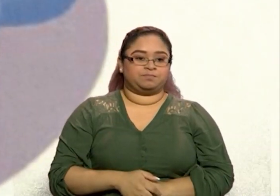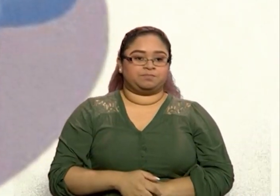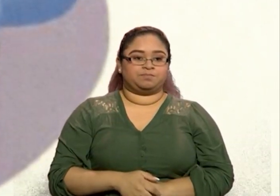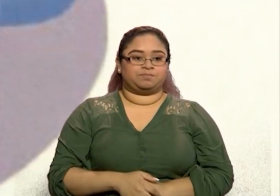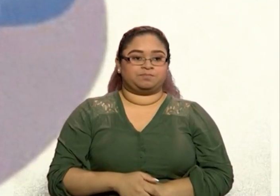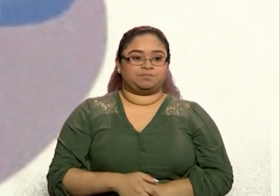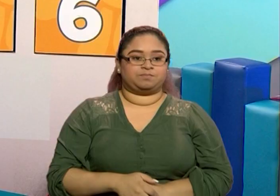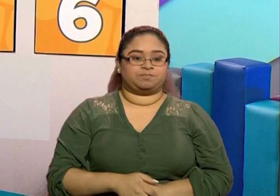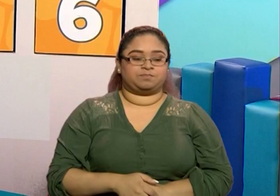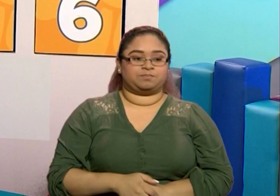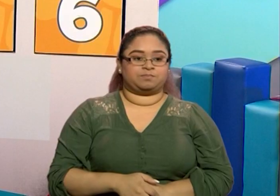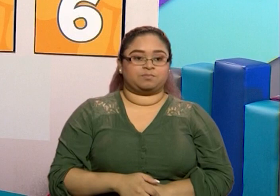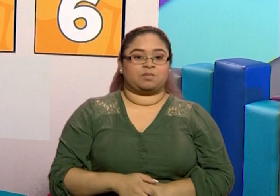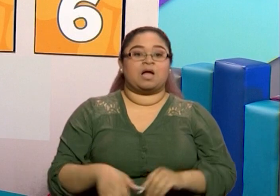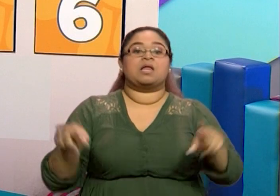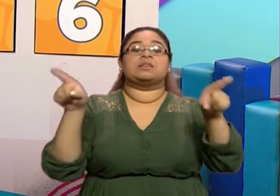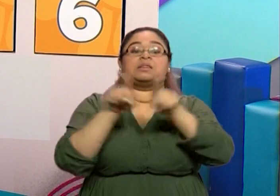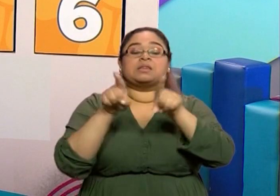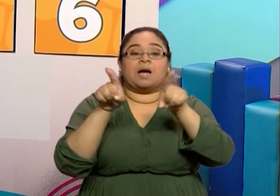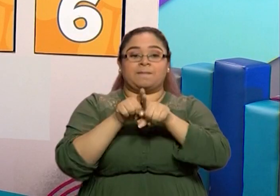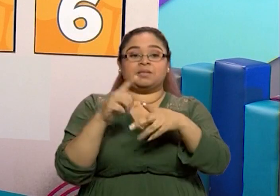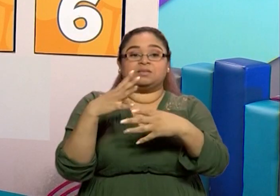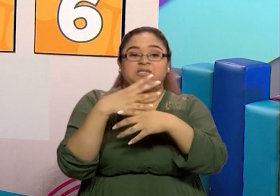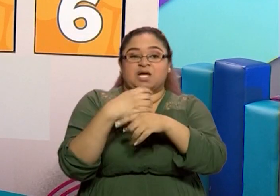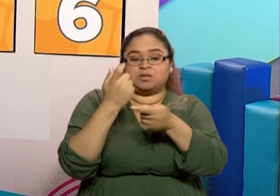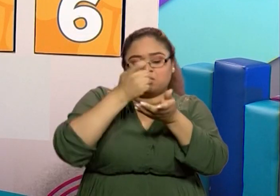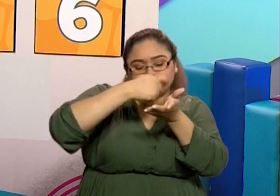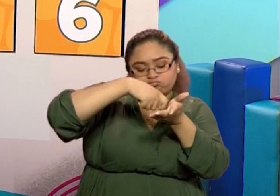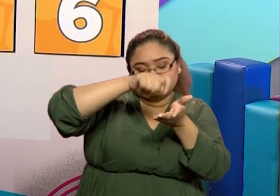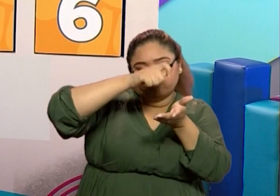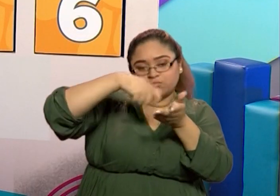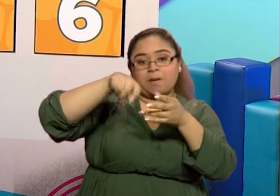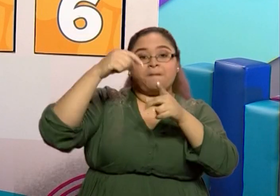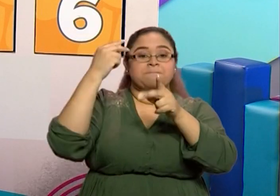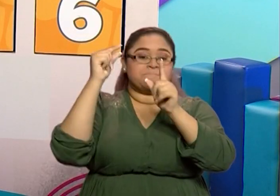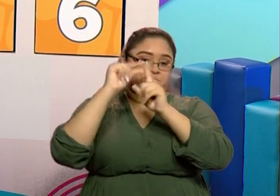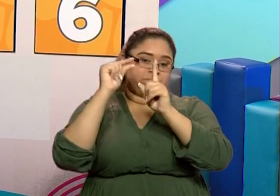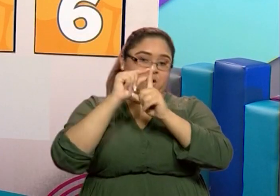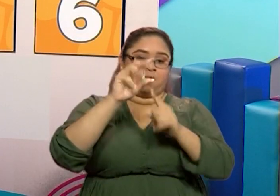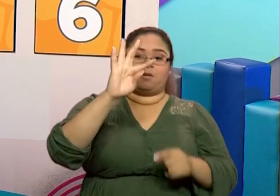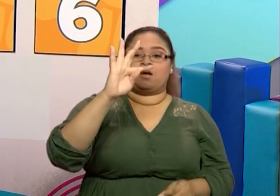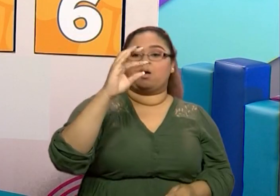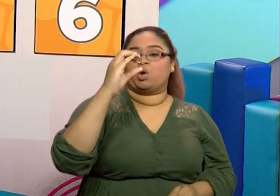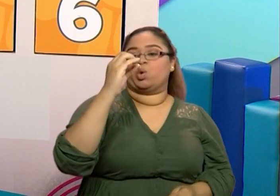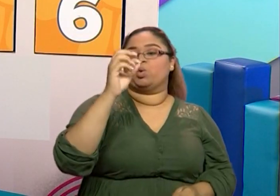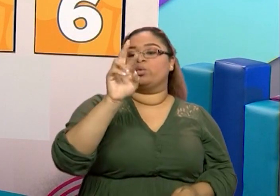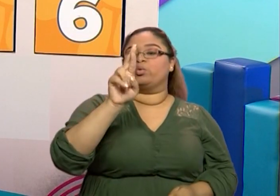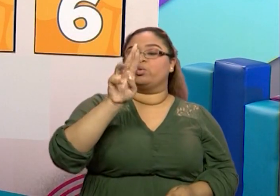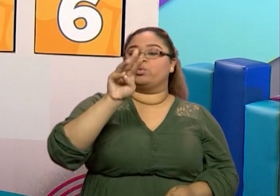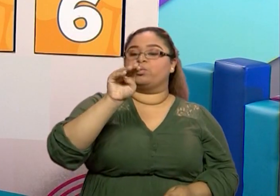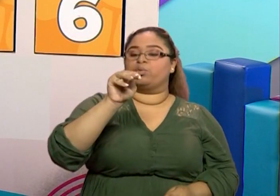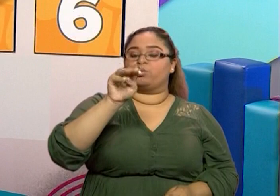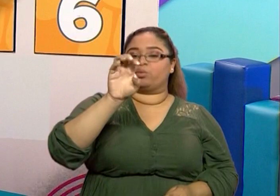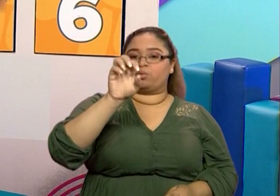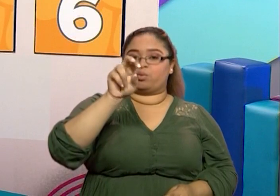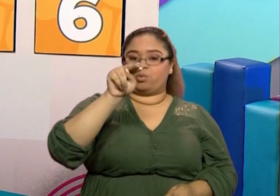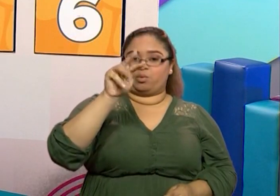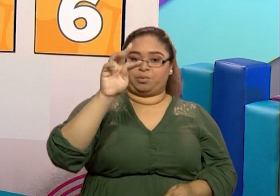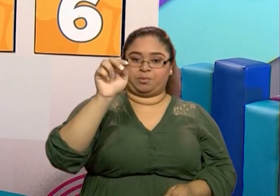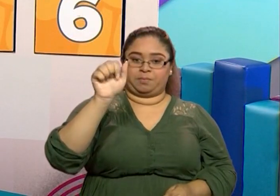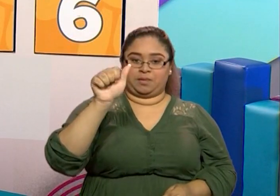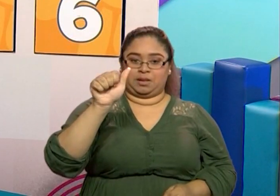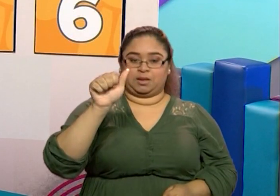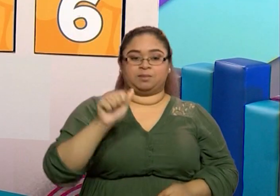la escritura, ¿verdad? De la palabra tormenta, que sería en este caso el fenómeno.